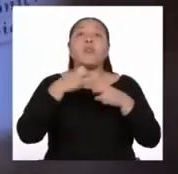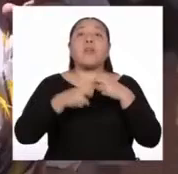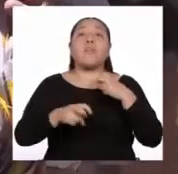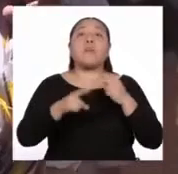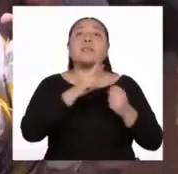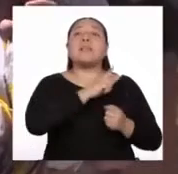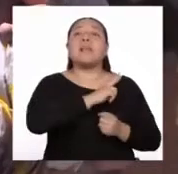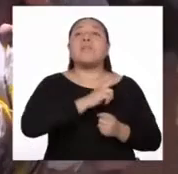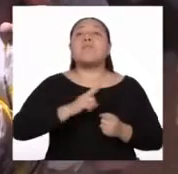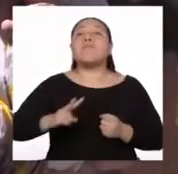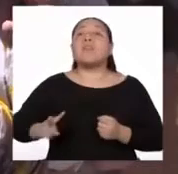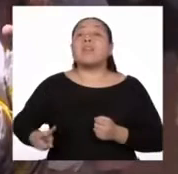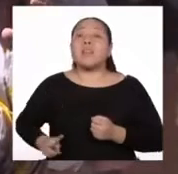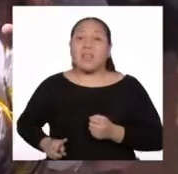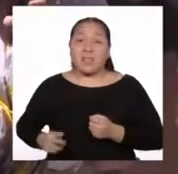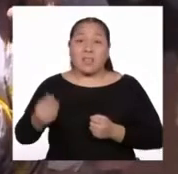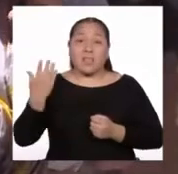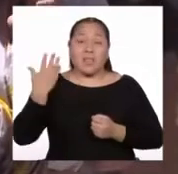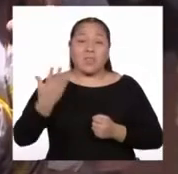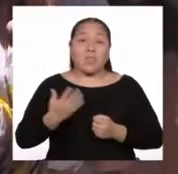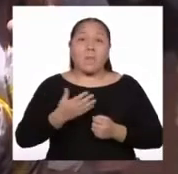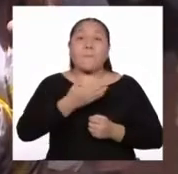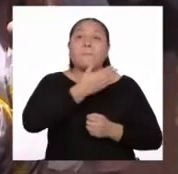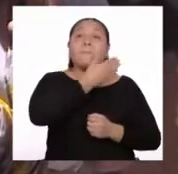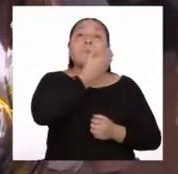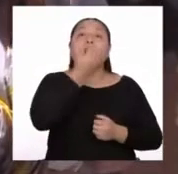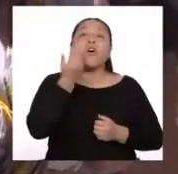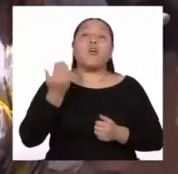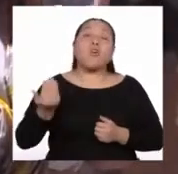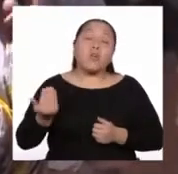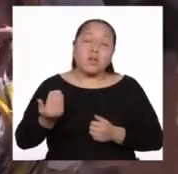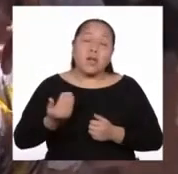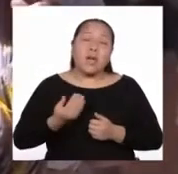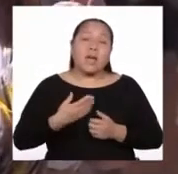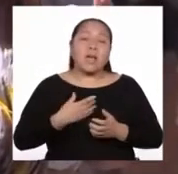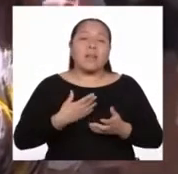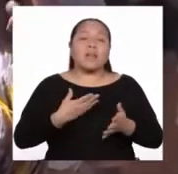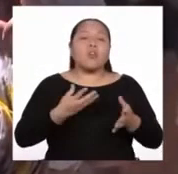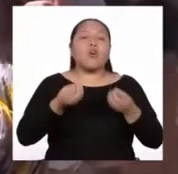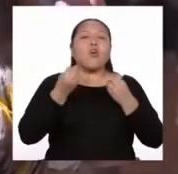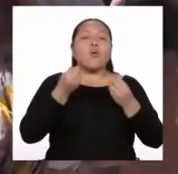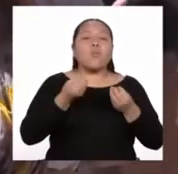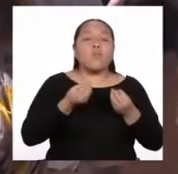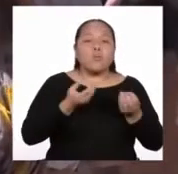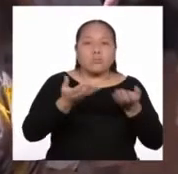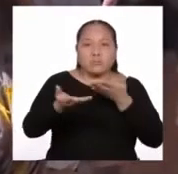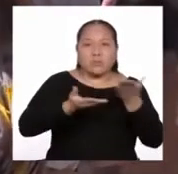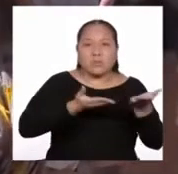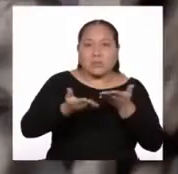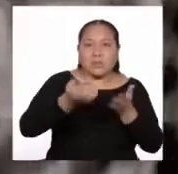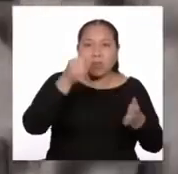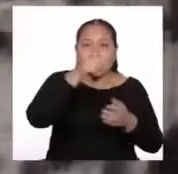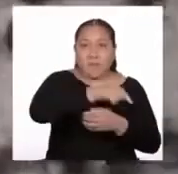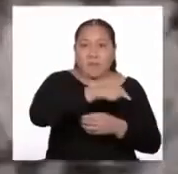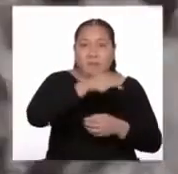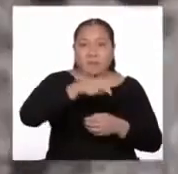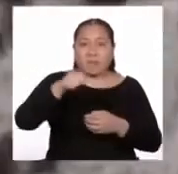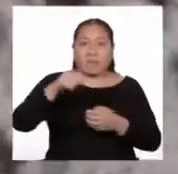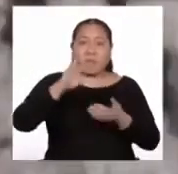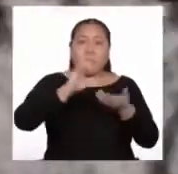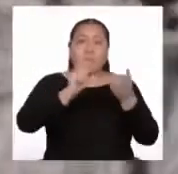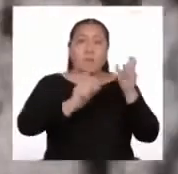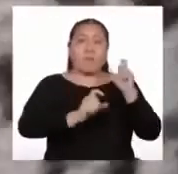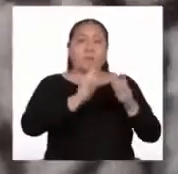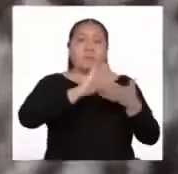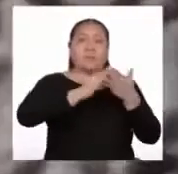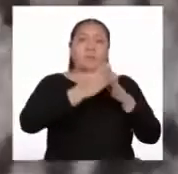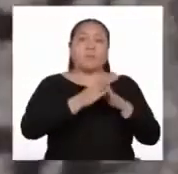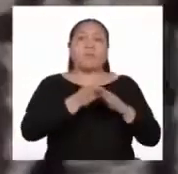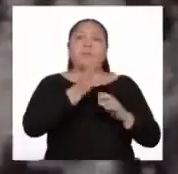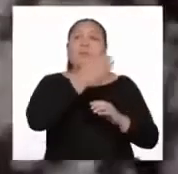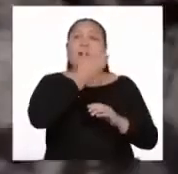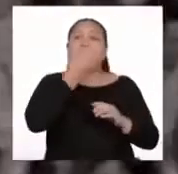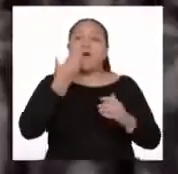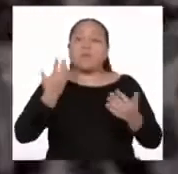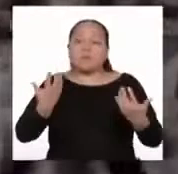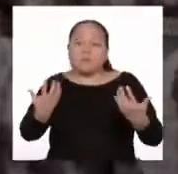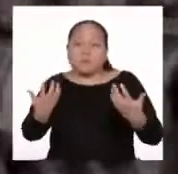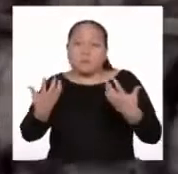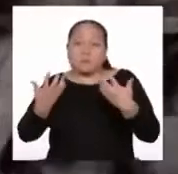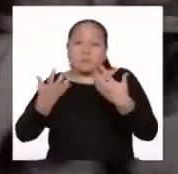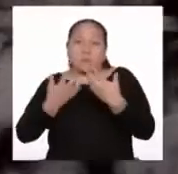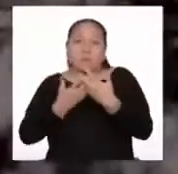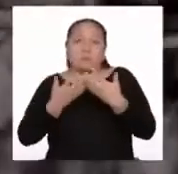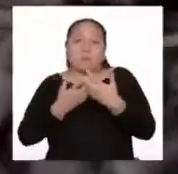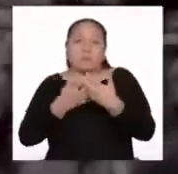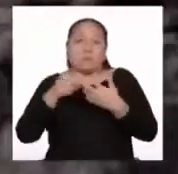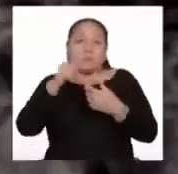del Perú, mejorar el trato a los andinos y que haya mayor comunicación entre la República de Indios